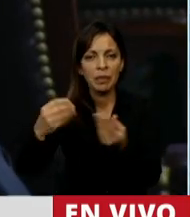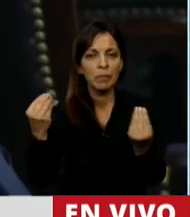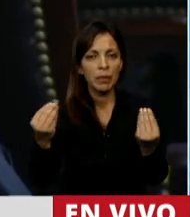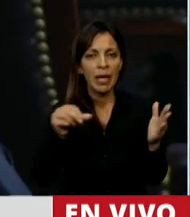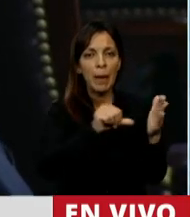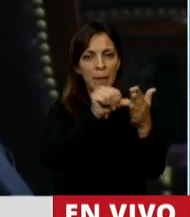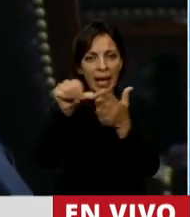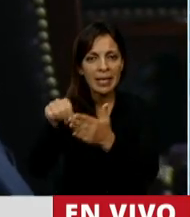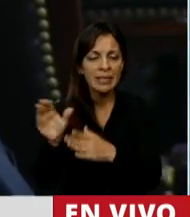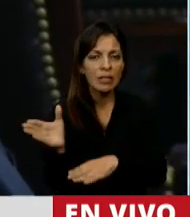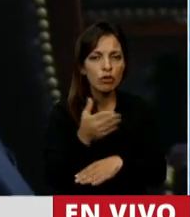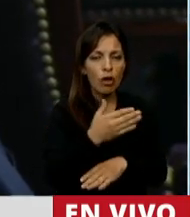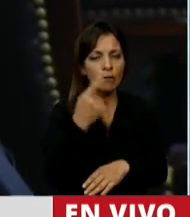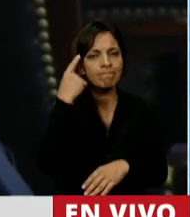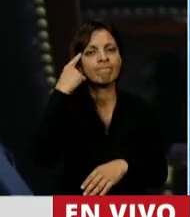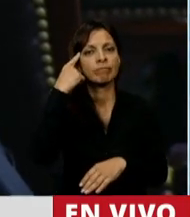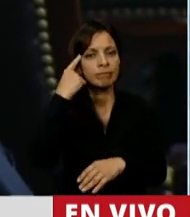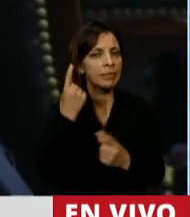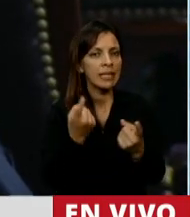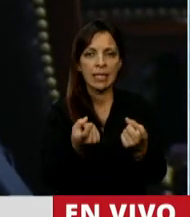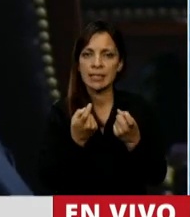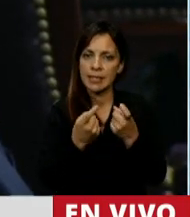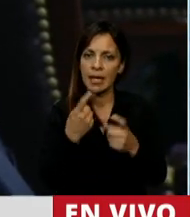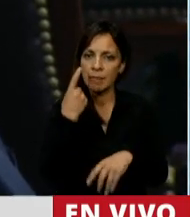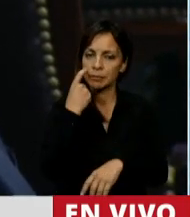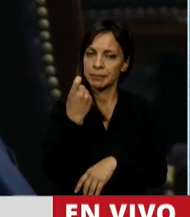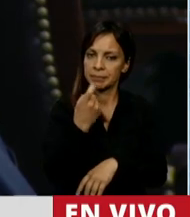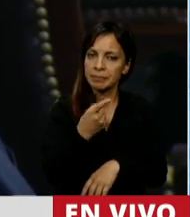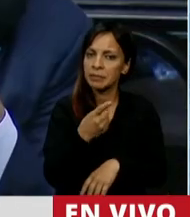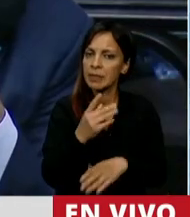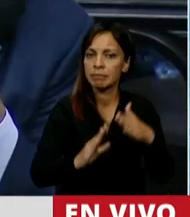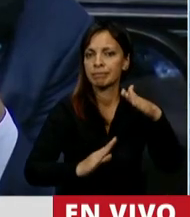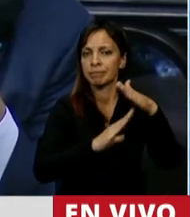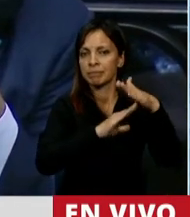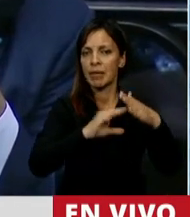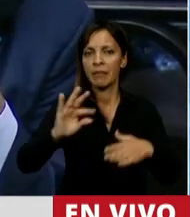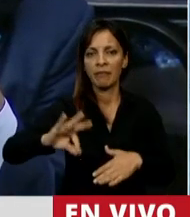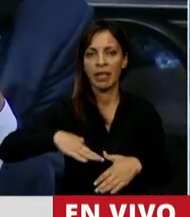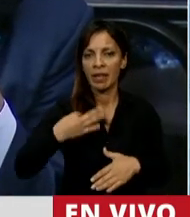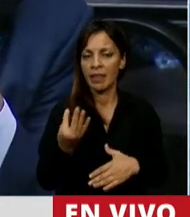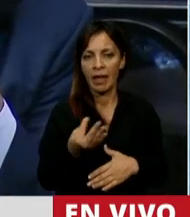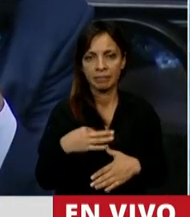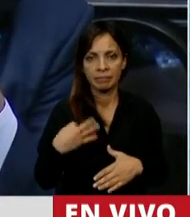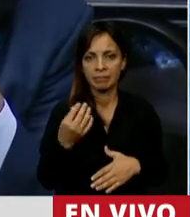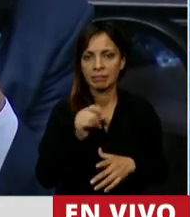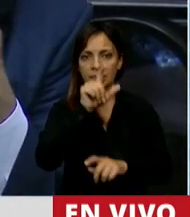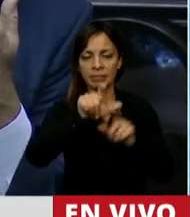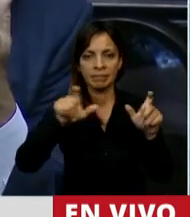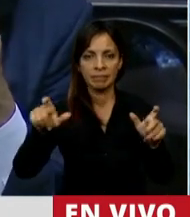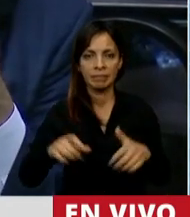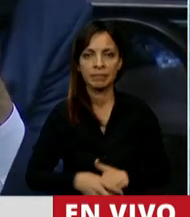en la necesidad de establecer la vida como eje fundamental del ser humano.